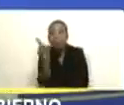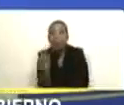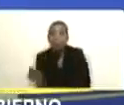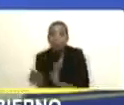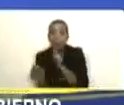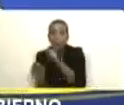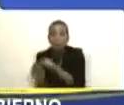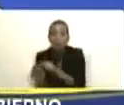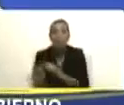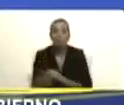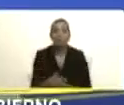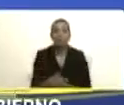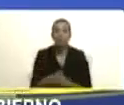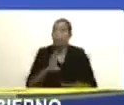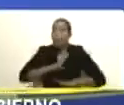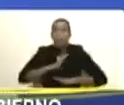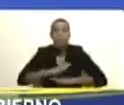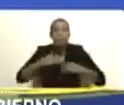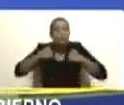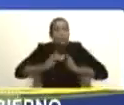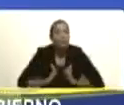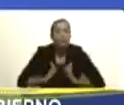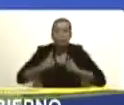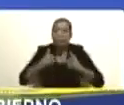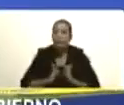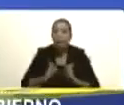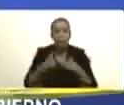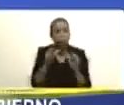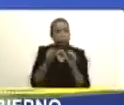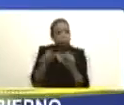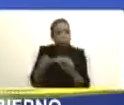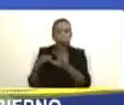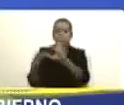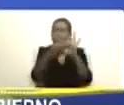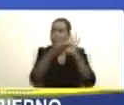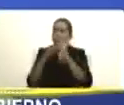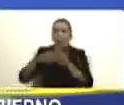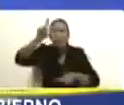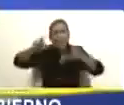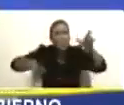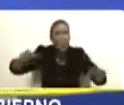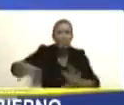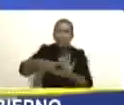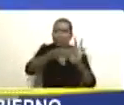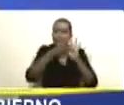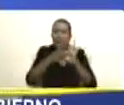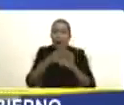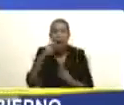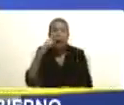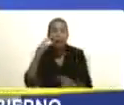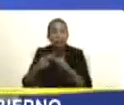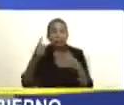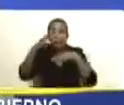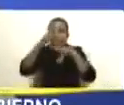Esequiba. No nos podemos cansar. Tenemos que mantener la unión. Alerta